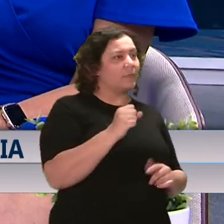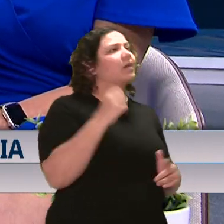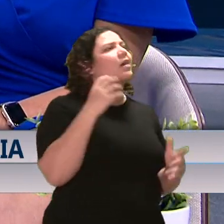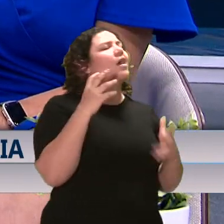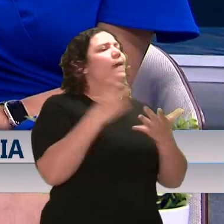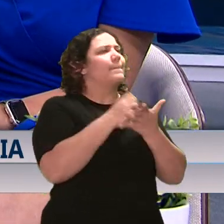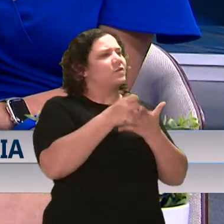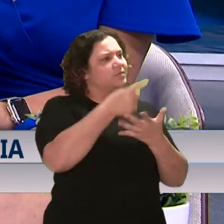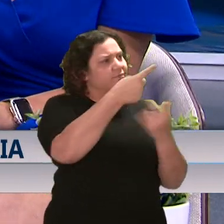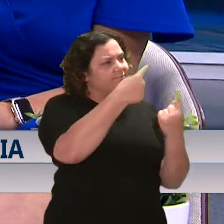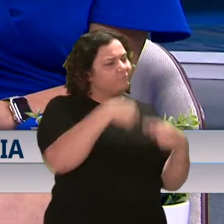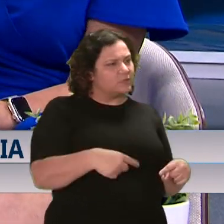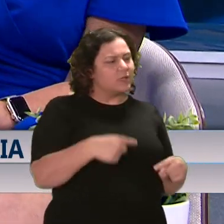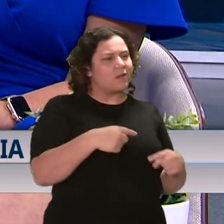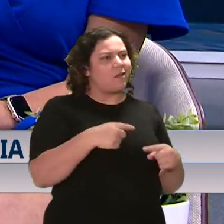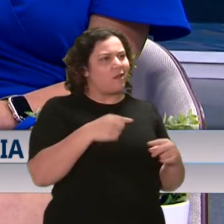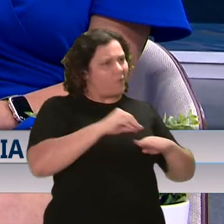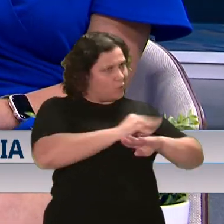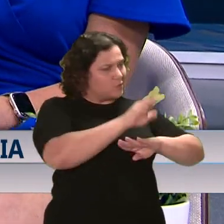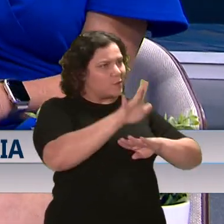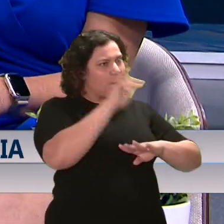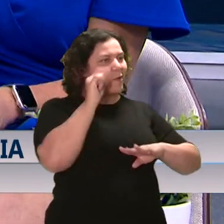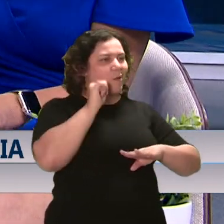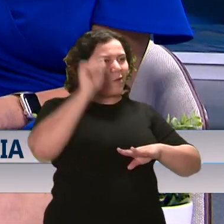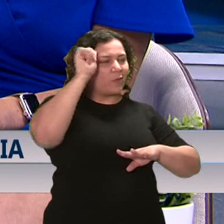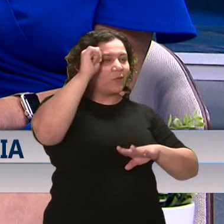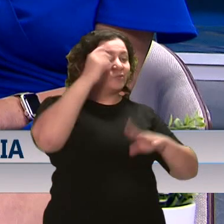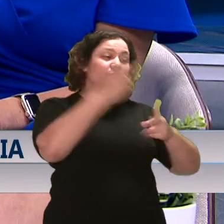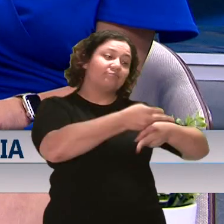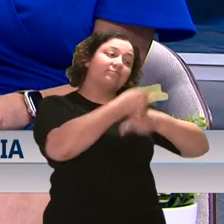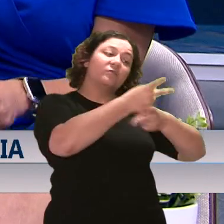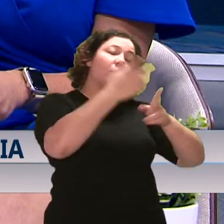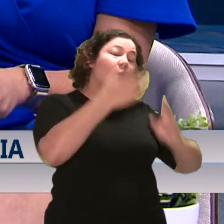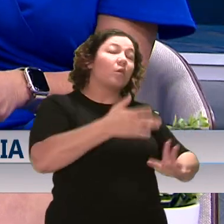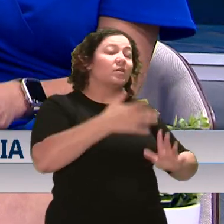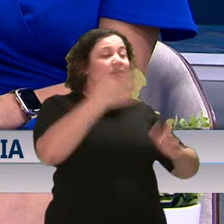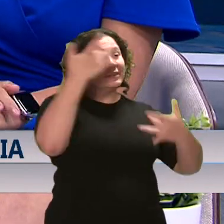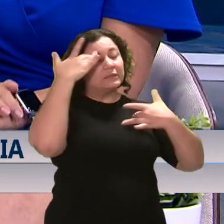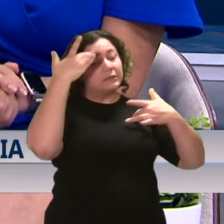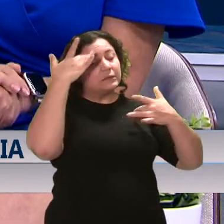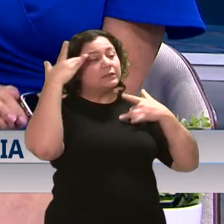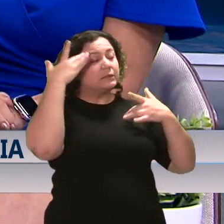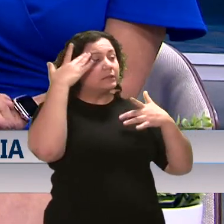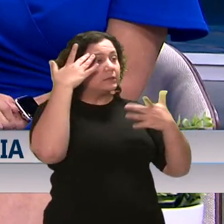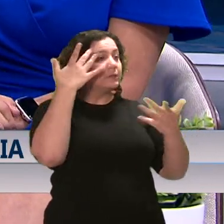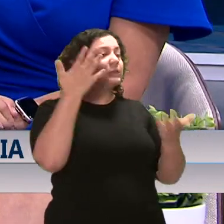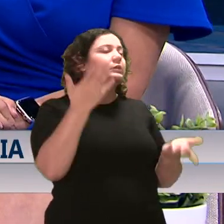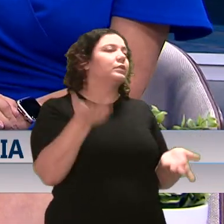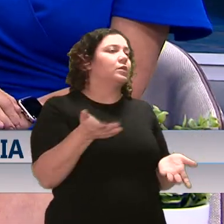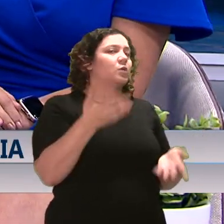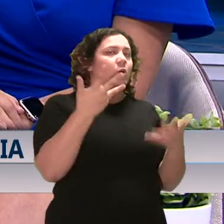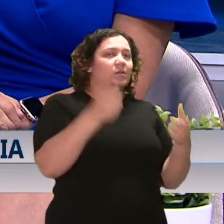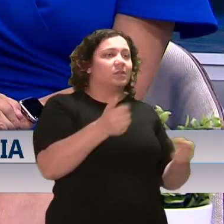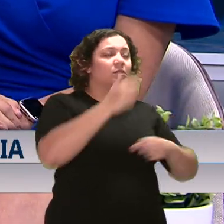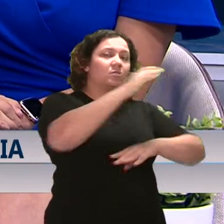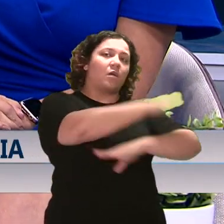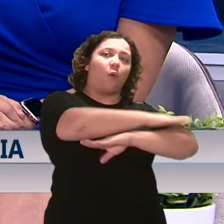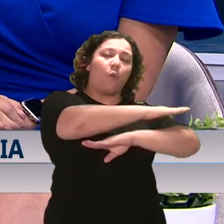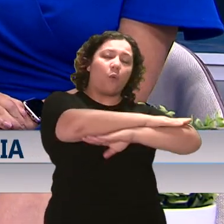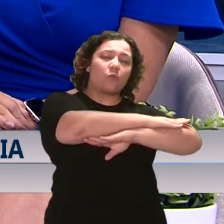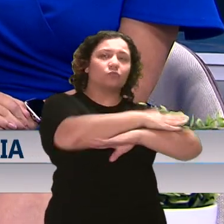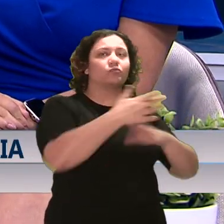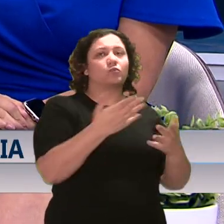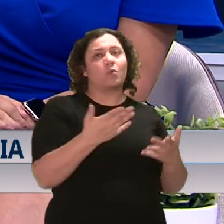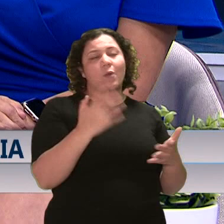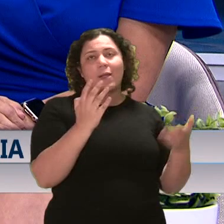aquí, para esos adultos y cuidadores que estén atentos a esos síntomas, a esas condiciones de salud conductual y